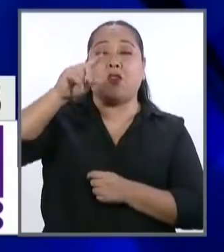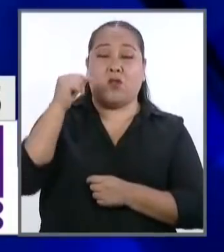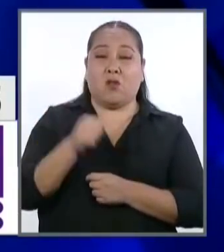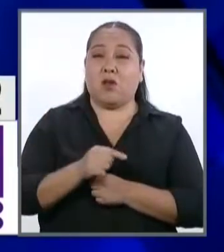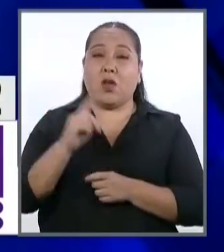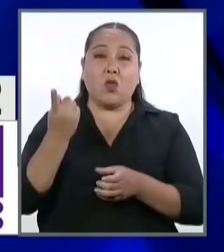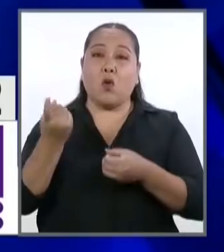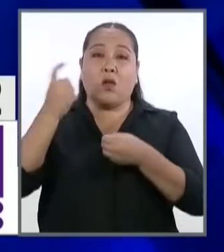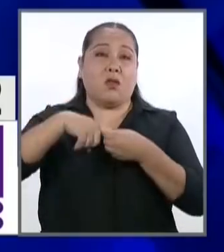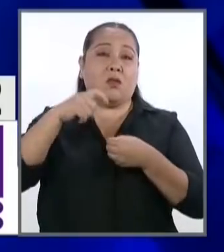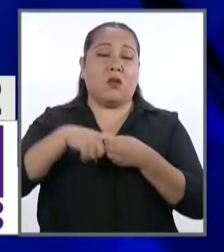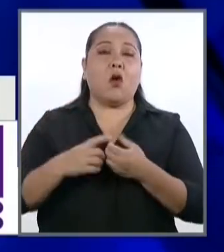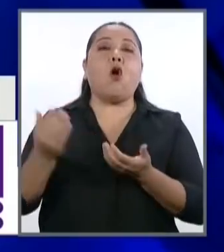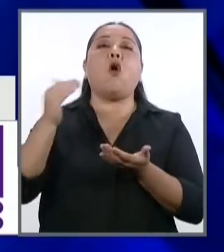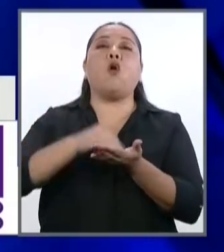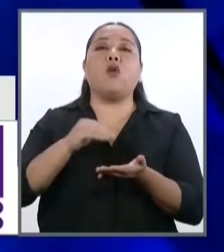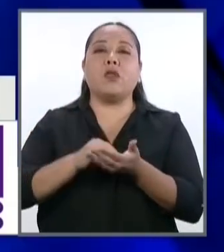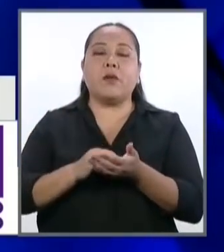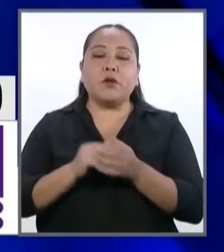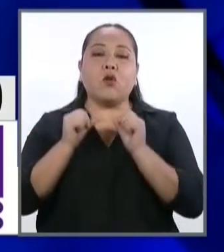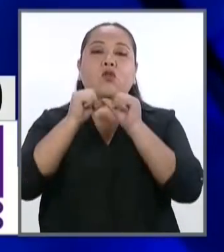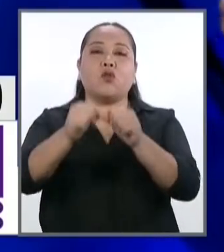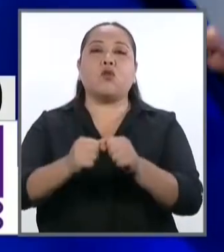reconectarse en el programa virtual.